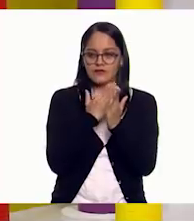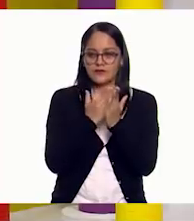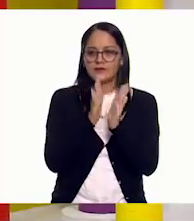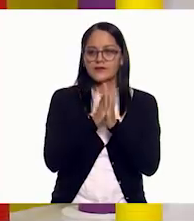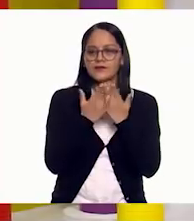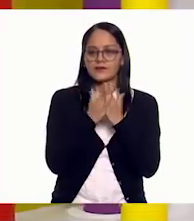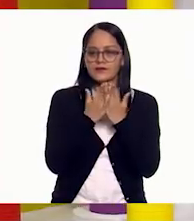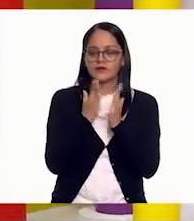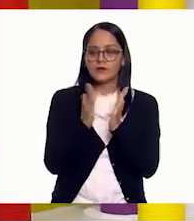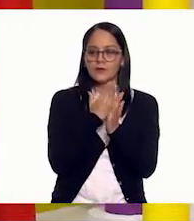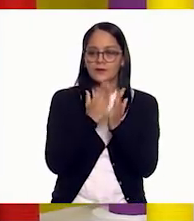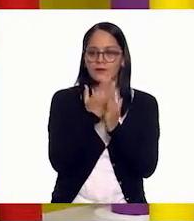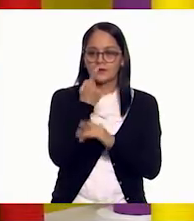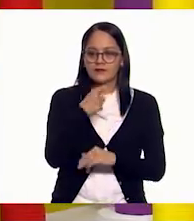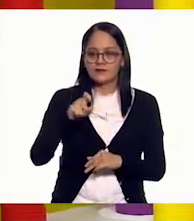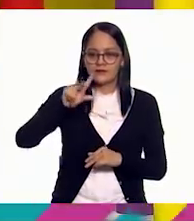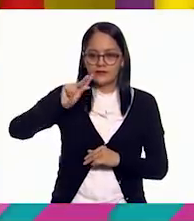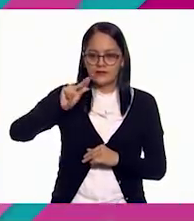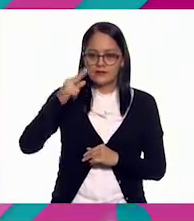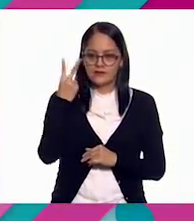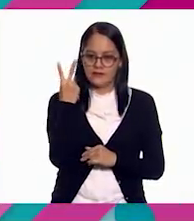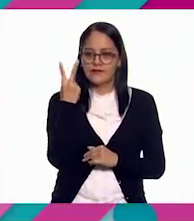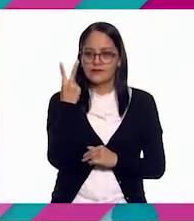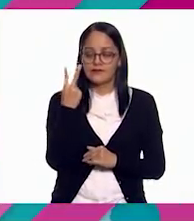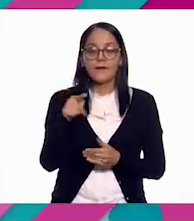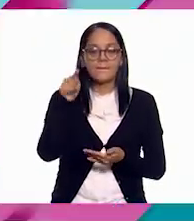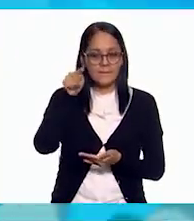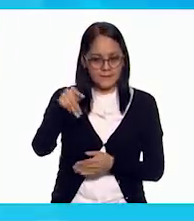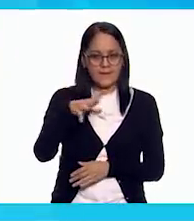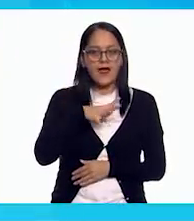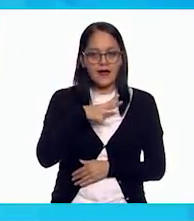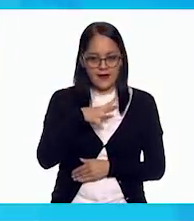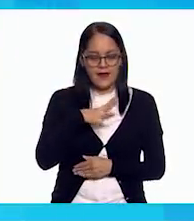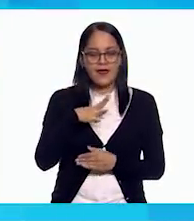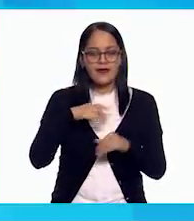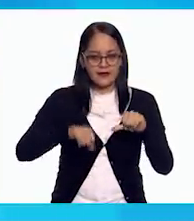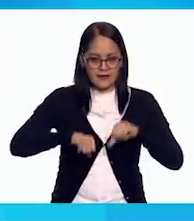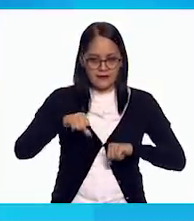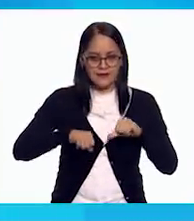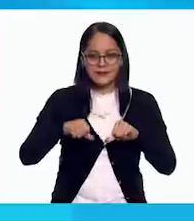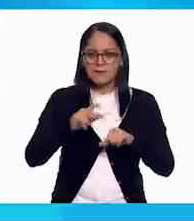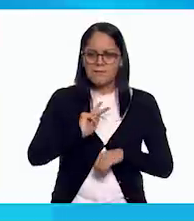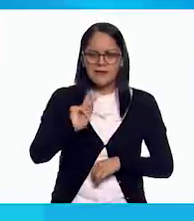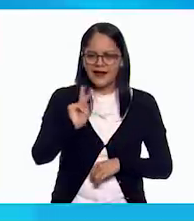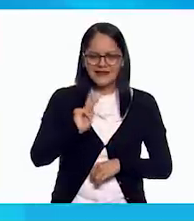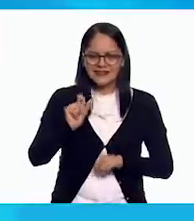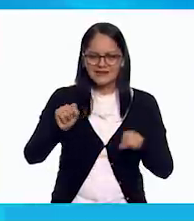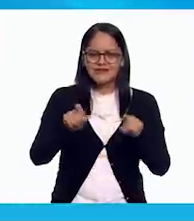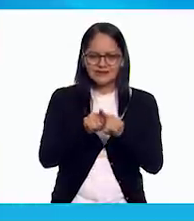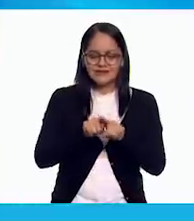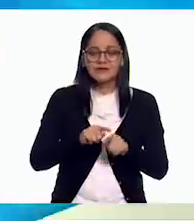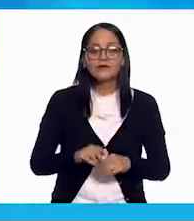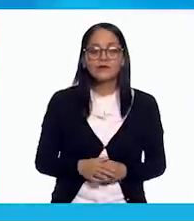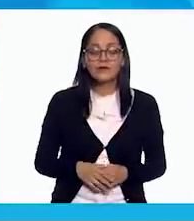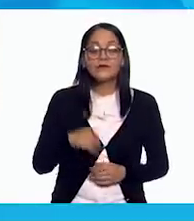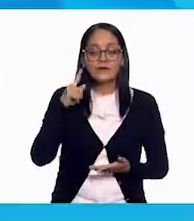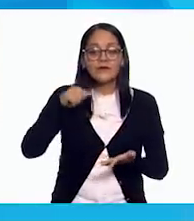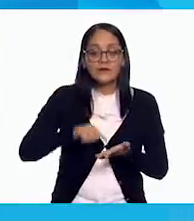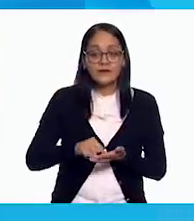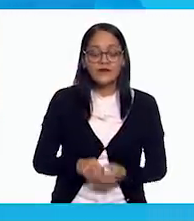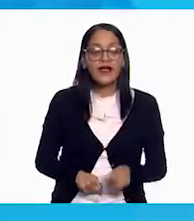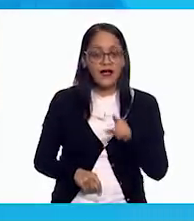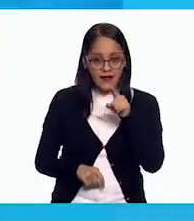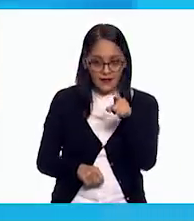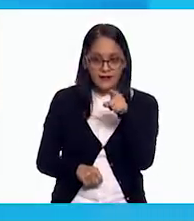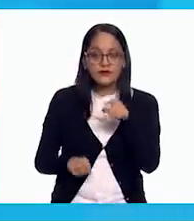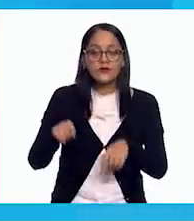Sí. En la página 182. Ahí también hay un ejercicio similar a este. Muy bien. ¿Y qué crees? Que ahí tienes